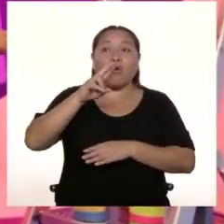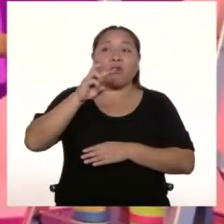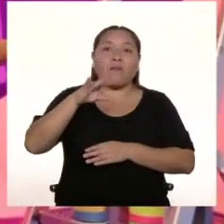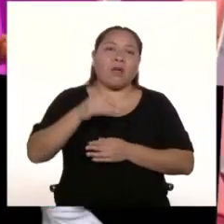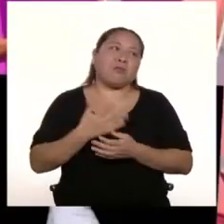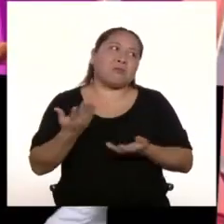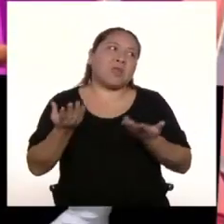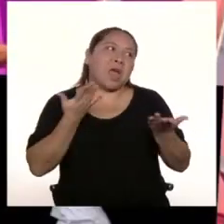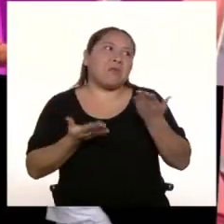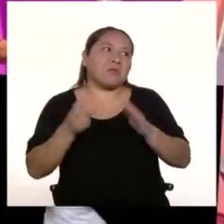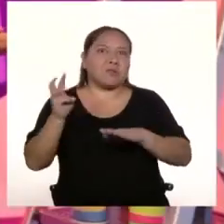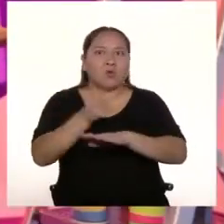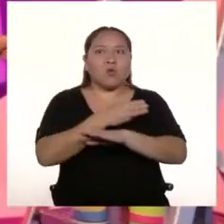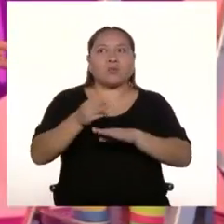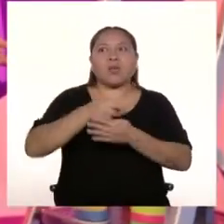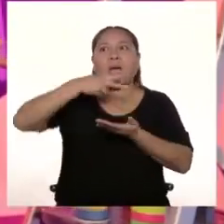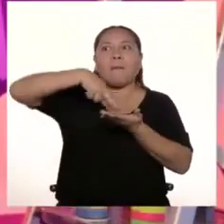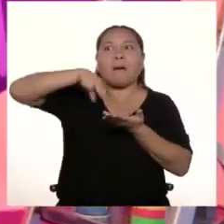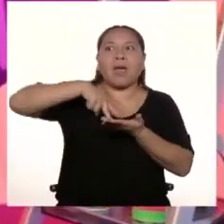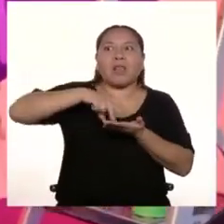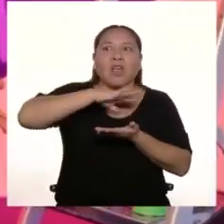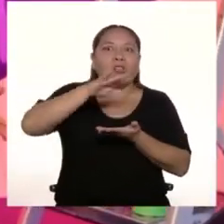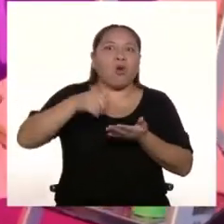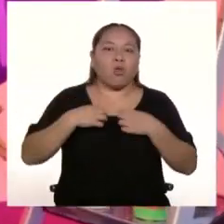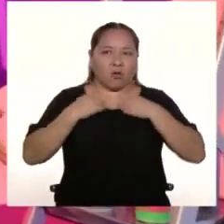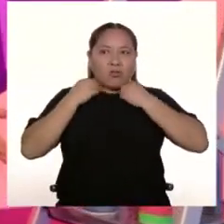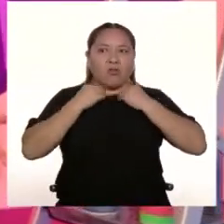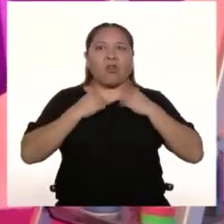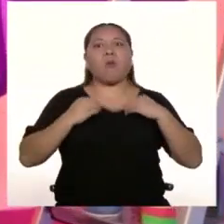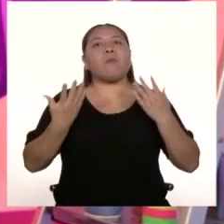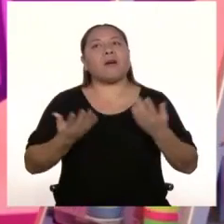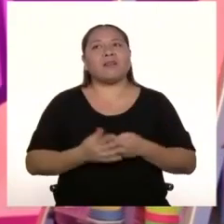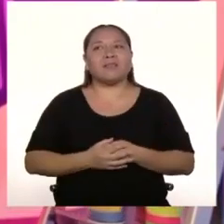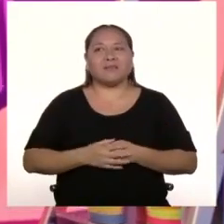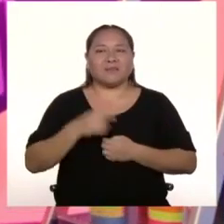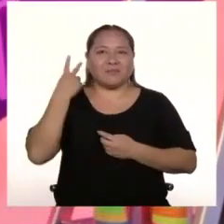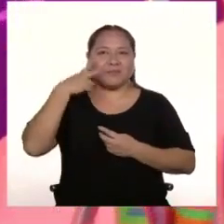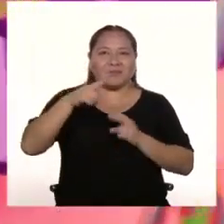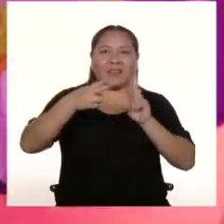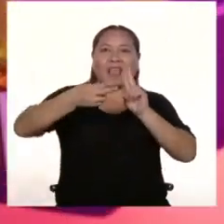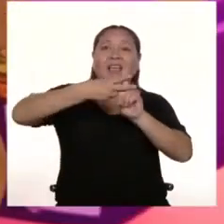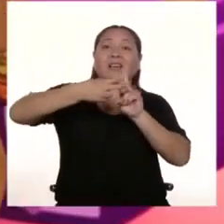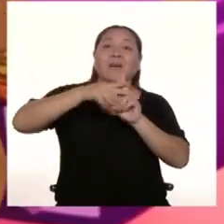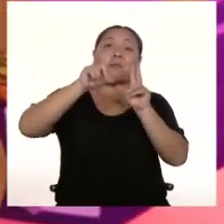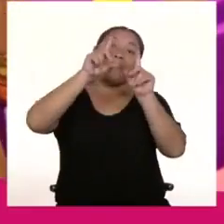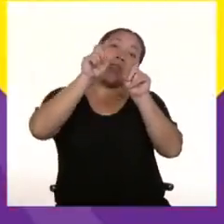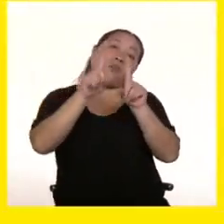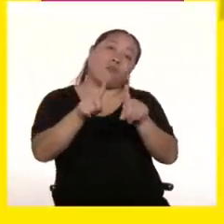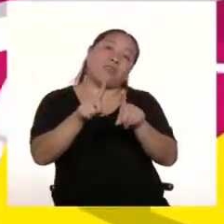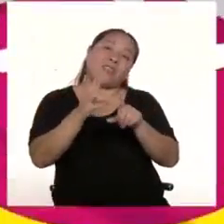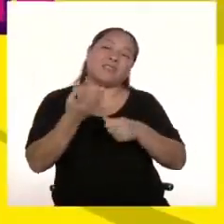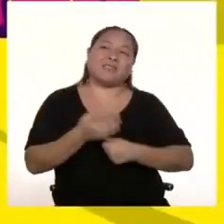música, bailes, todo, moda Pasemos al hashtag ¡Pregunta Tag!